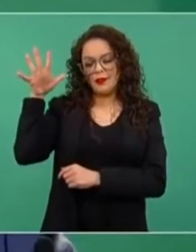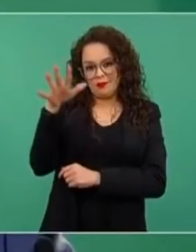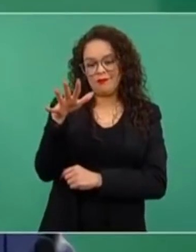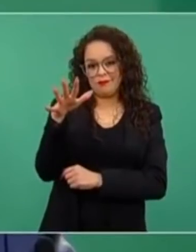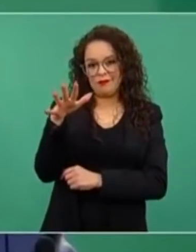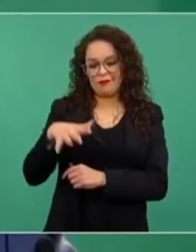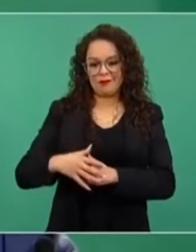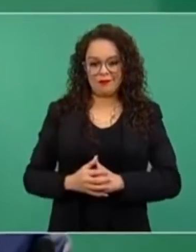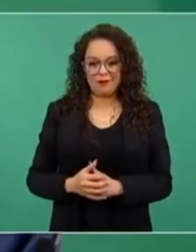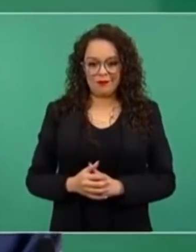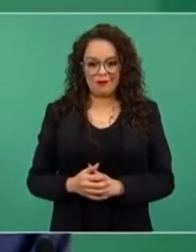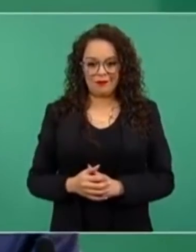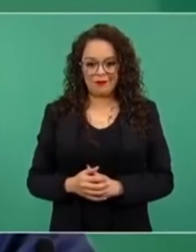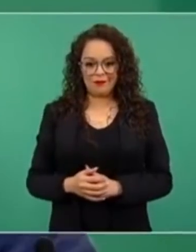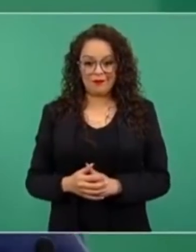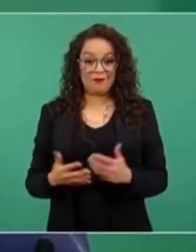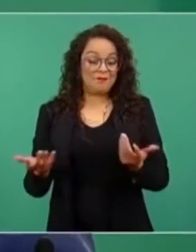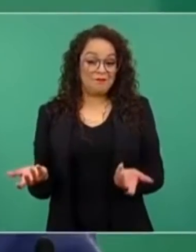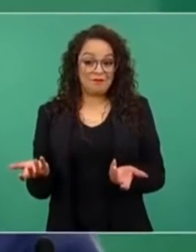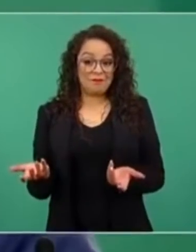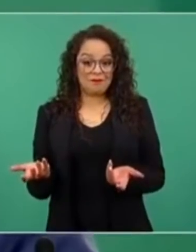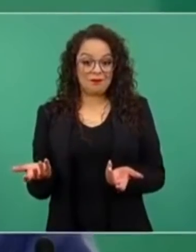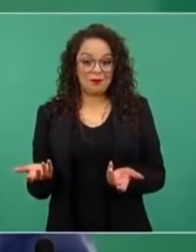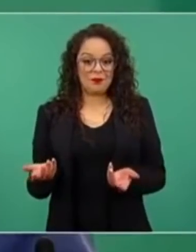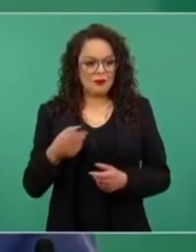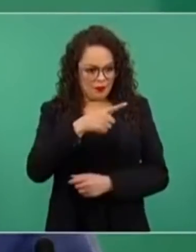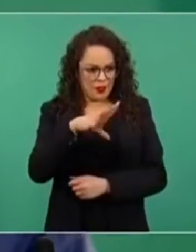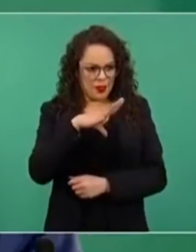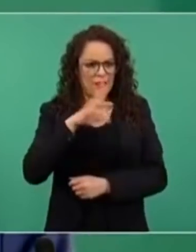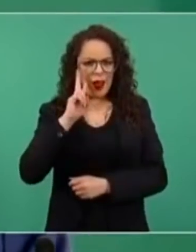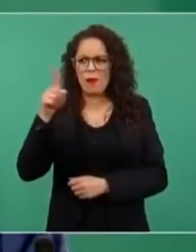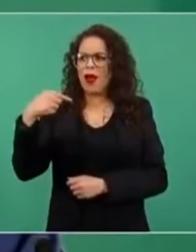¿Y no se lo van a quitar? Y no se lo propuso algo, a ver si lo tienen,